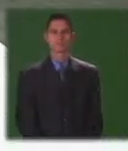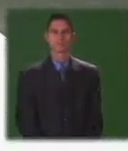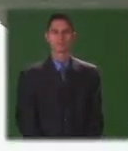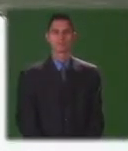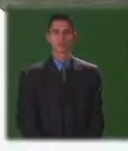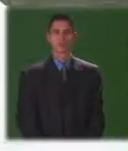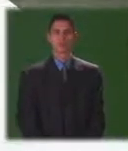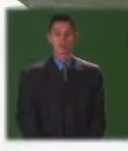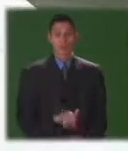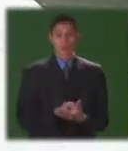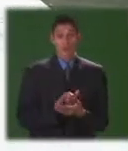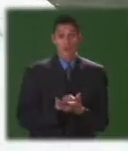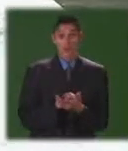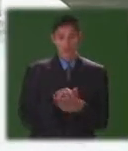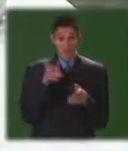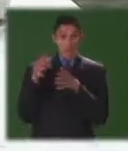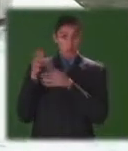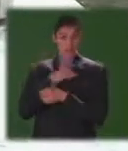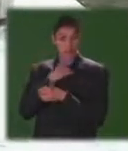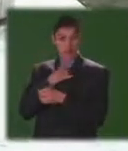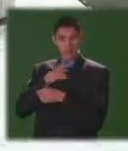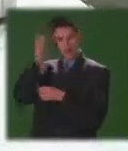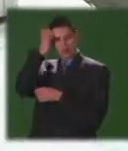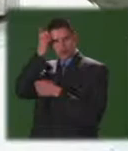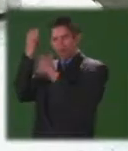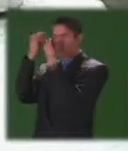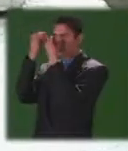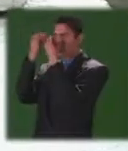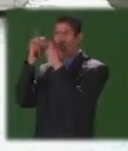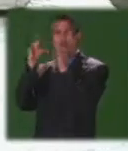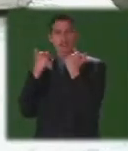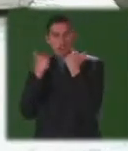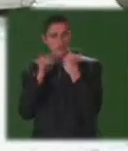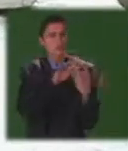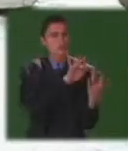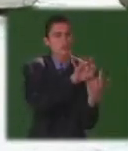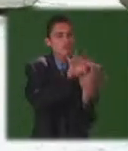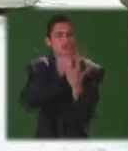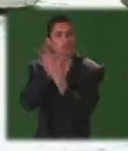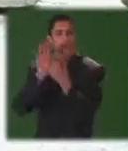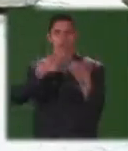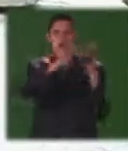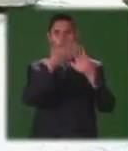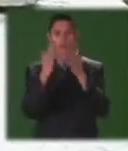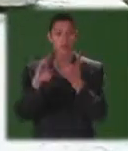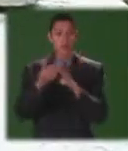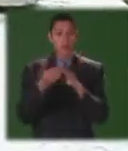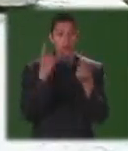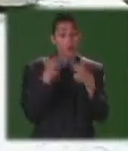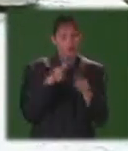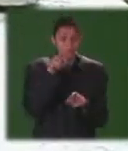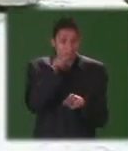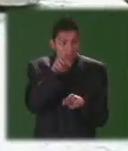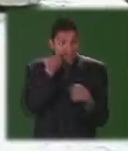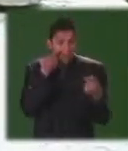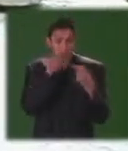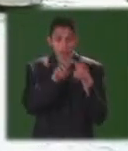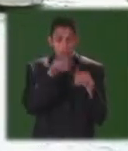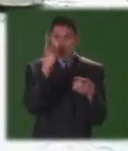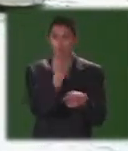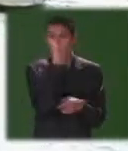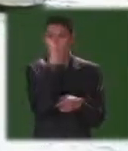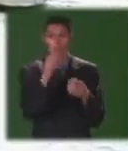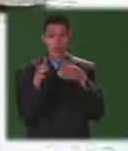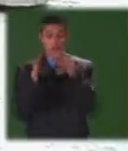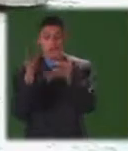Es así como desde la academia se logra tener un contacto permanente con la comunidad pero estos procesos no solo se adelantan en el área de educación